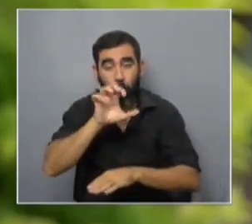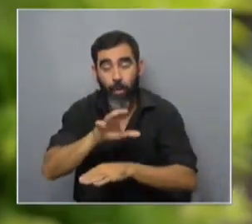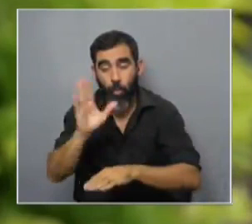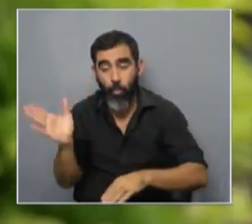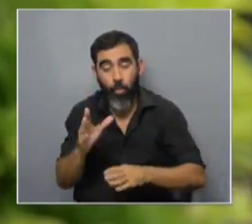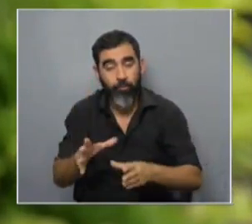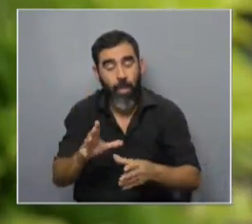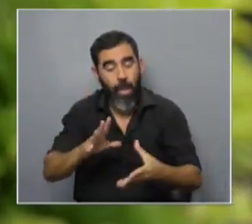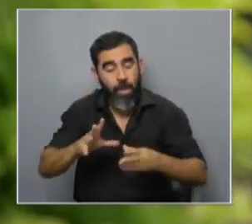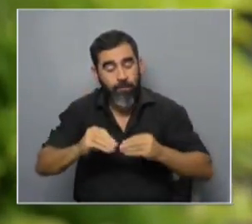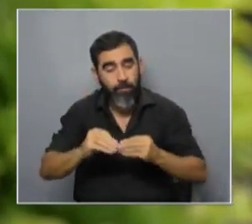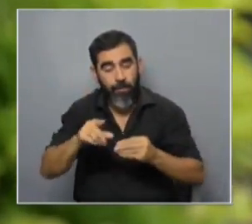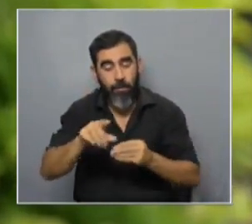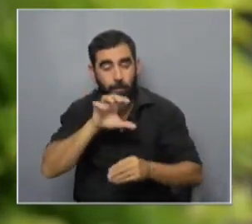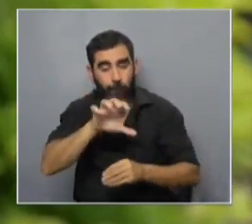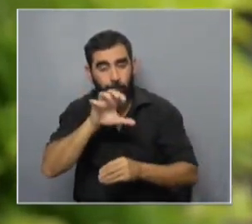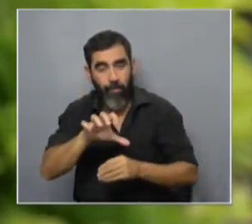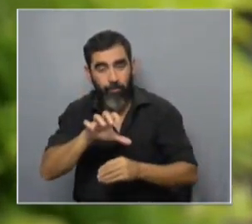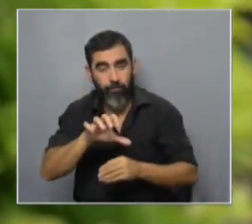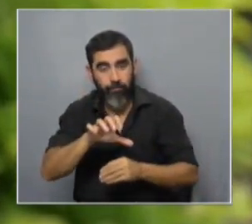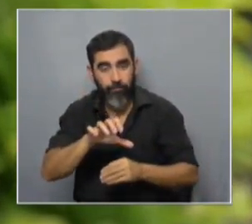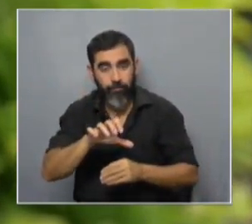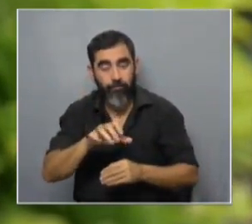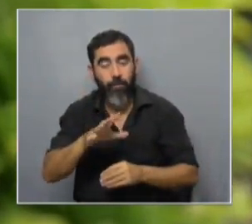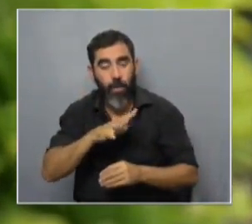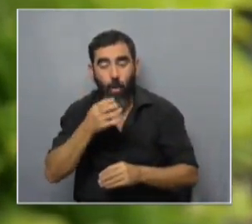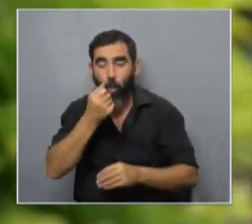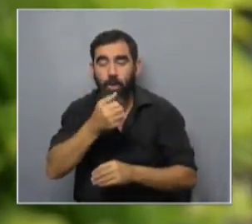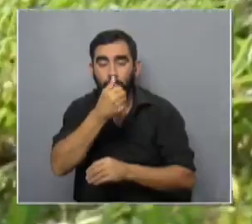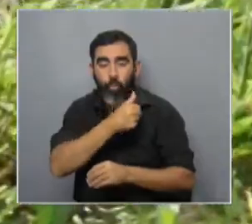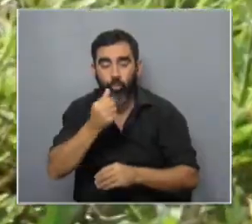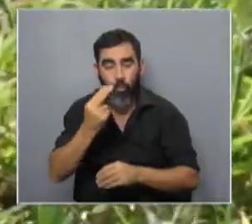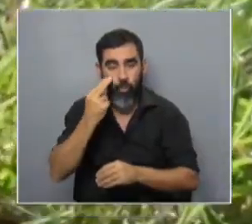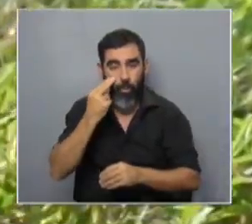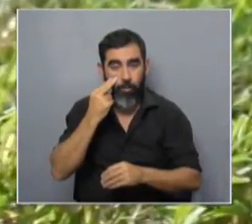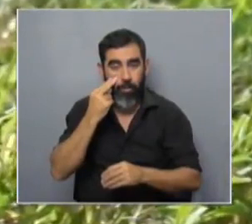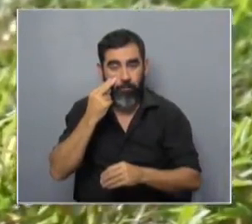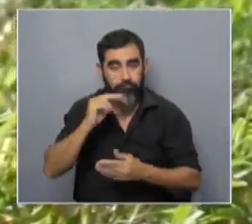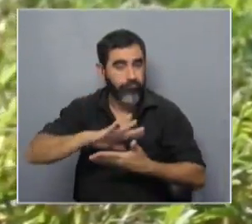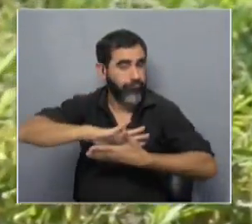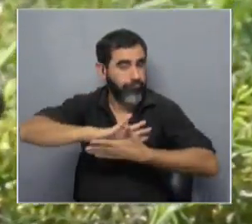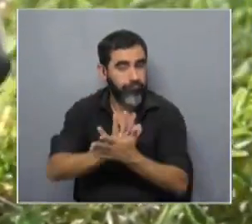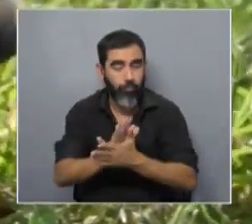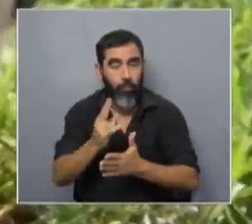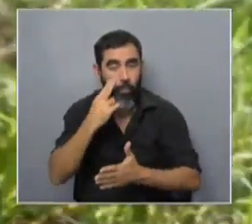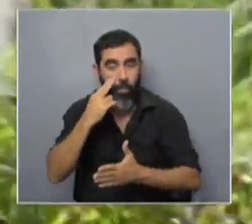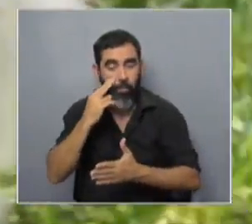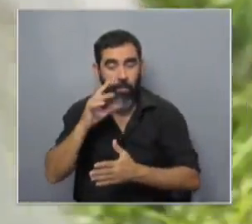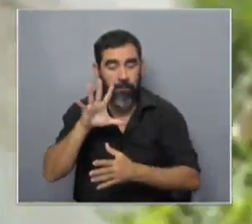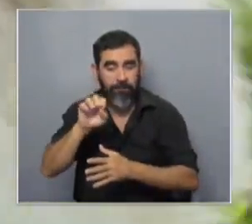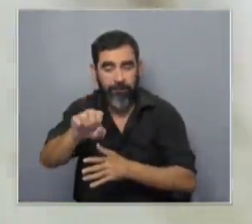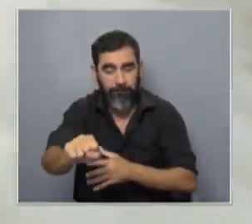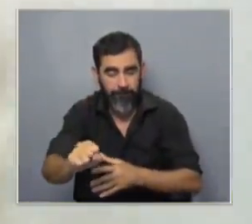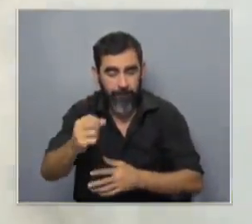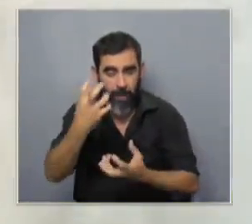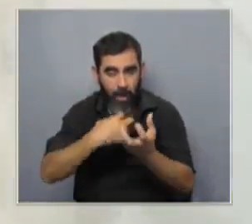que adoptaron la herramienta tecnológica tuvieron solución al problema se eliminó completamente el problema de los depredadores de